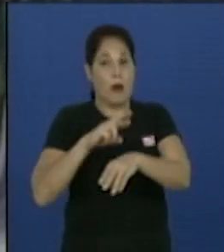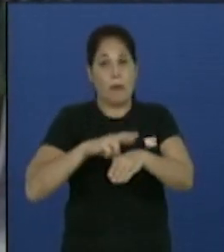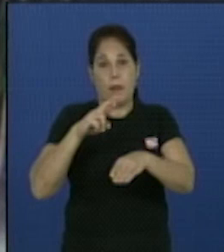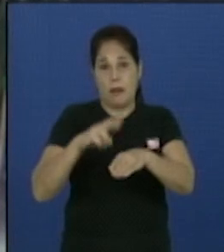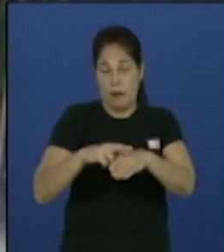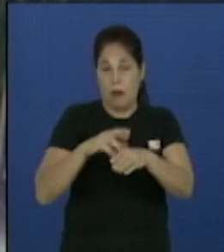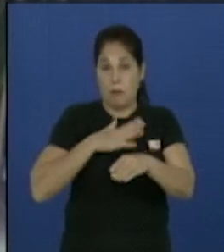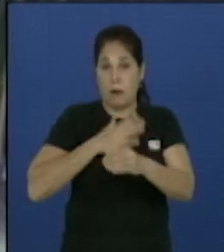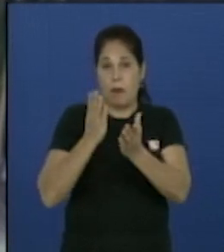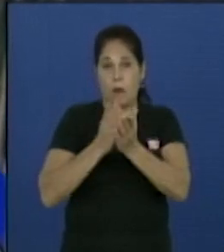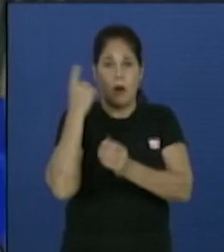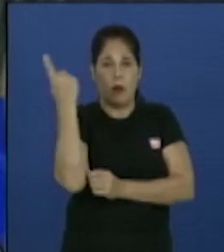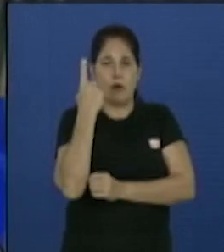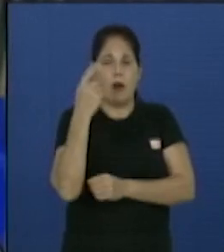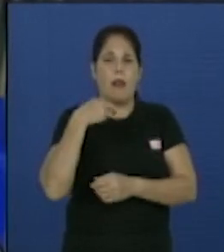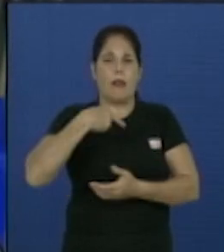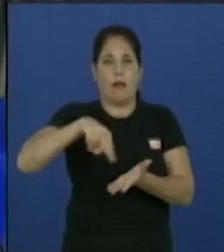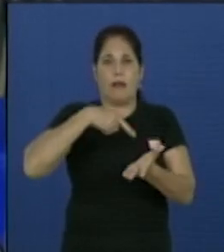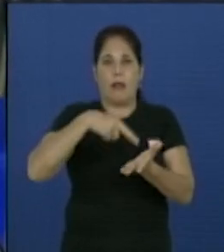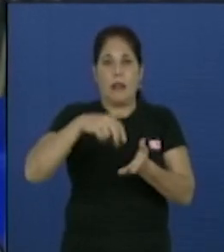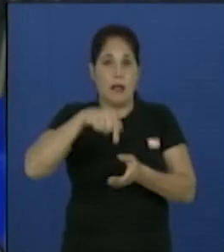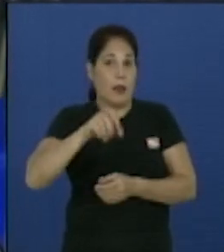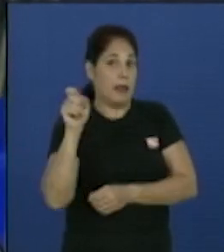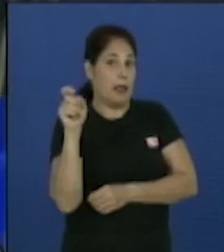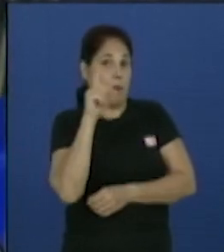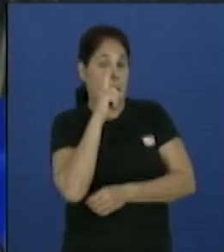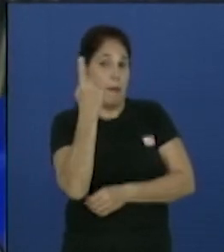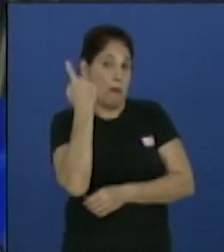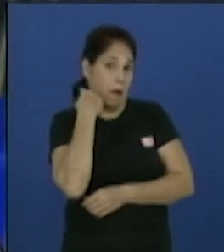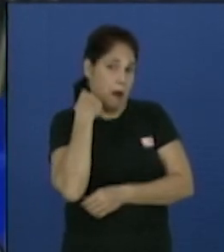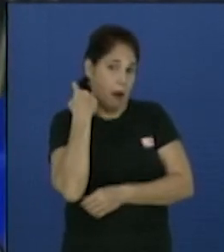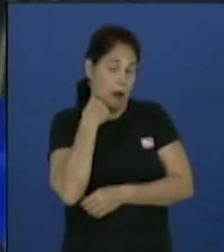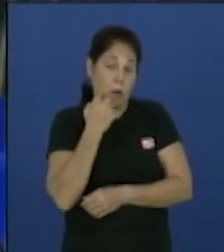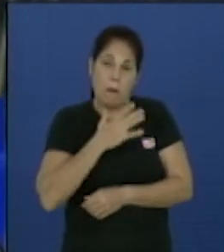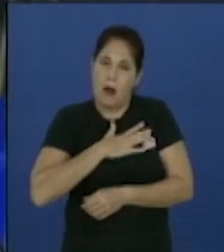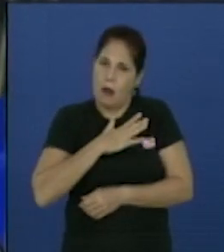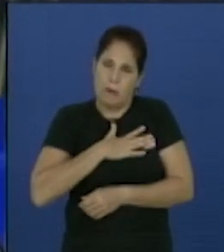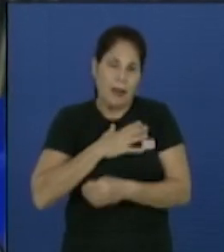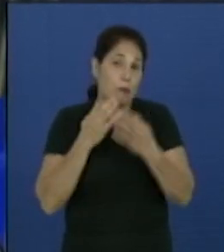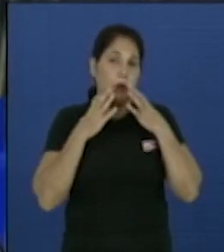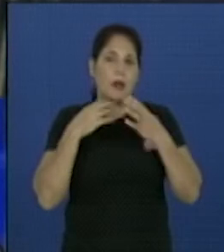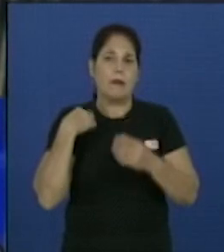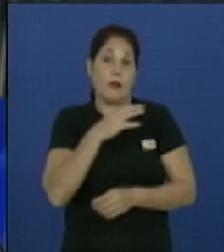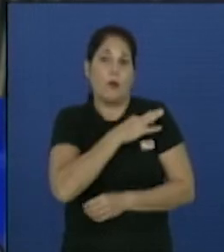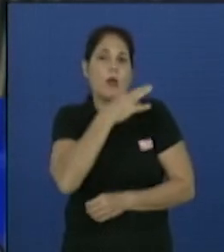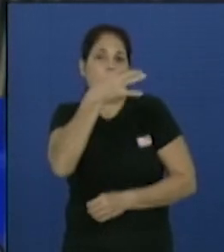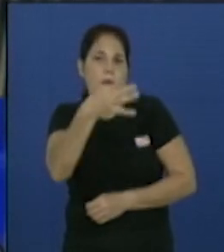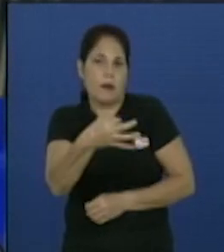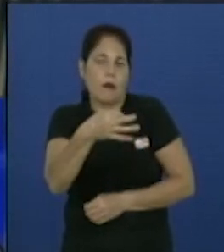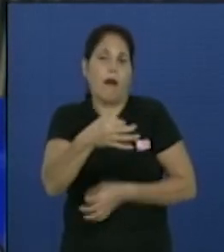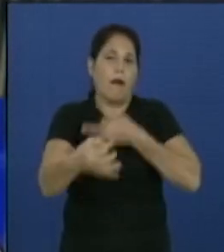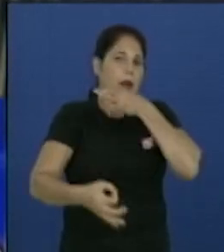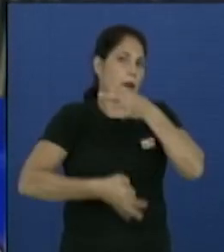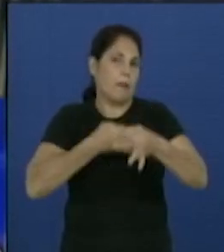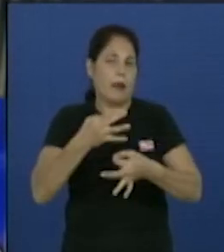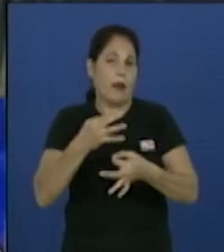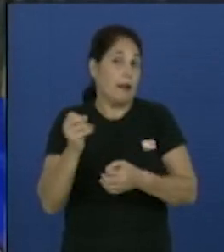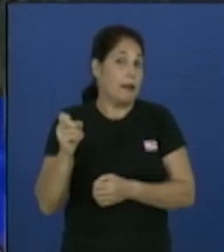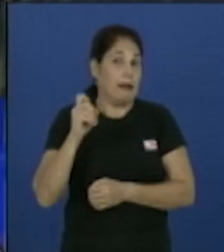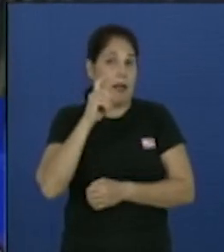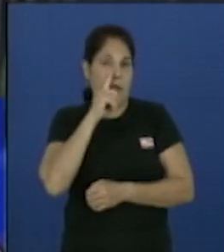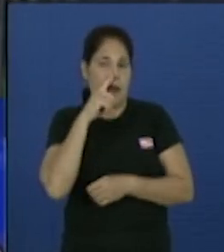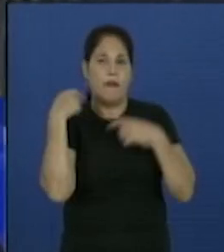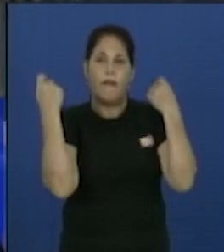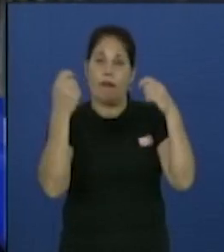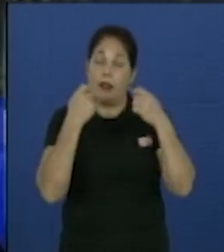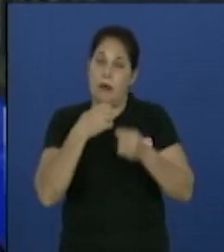de Danza y estamos a punto de terminar nuestro primer año y sería un mérito grande poder cerrar nuestro primer año con ese